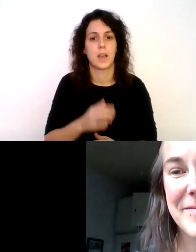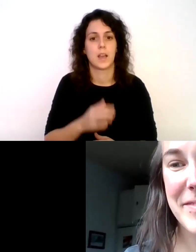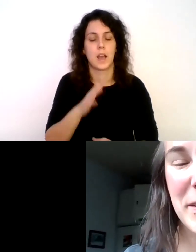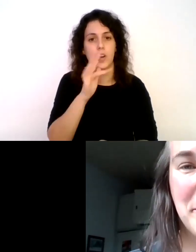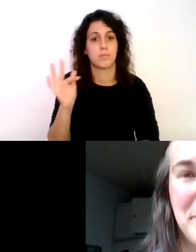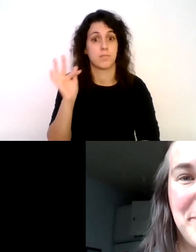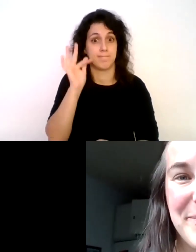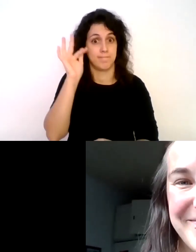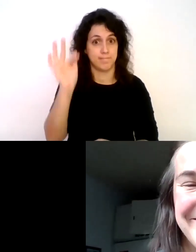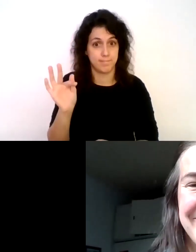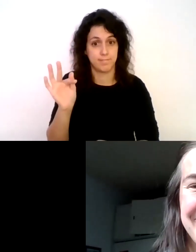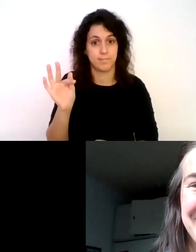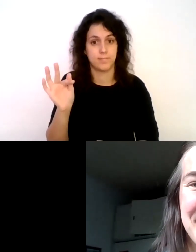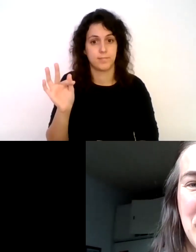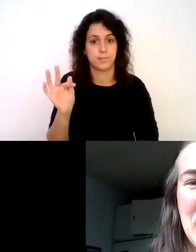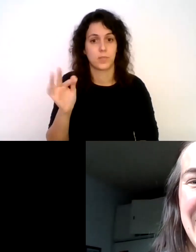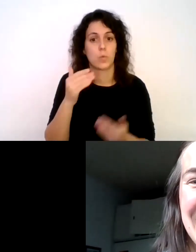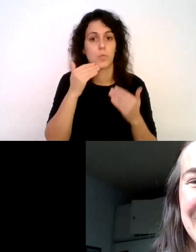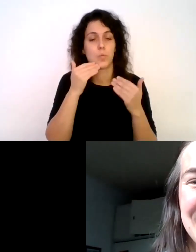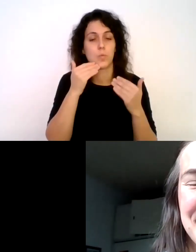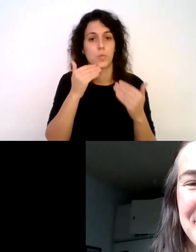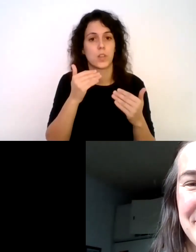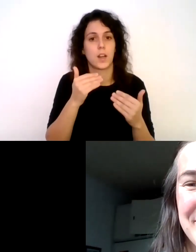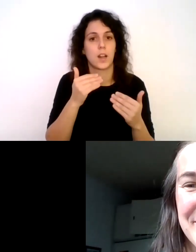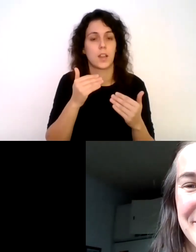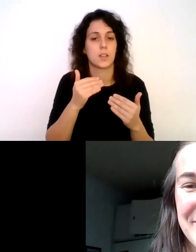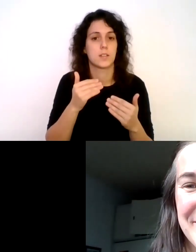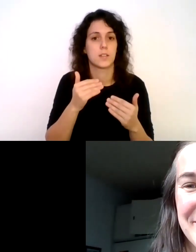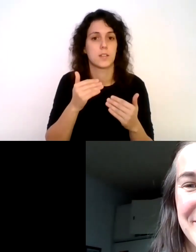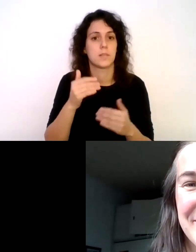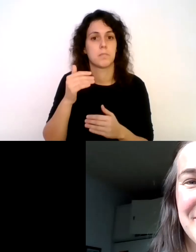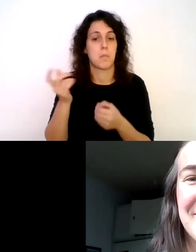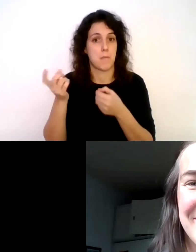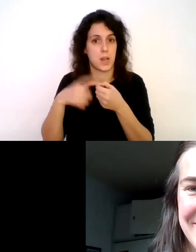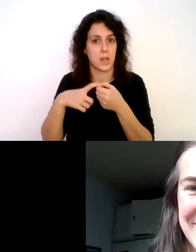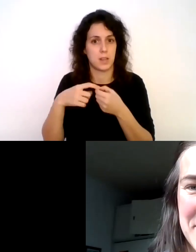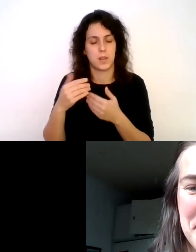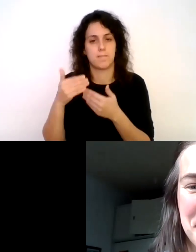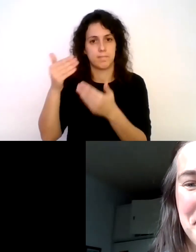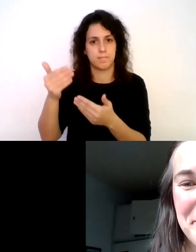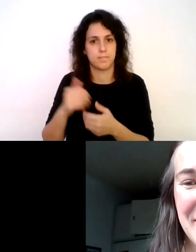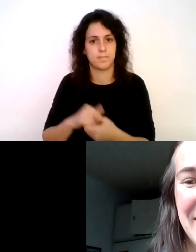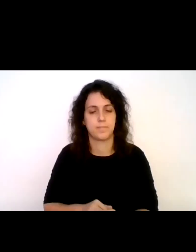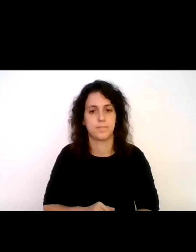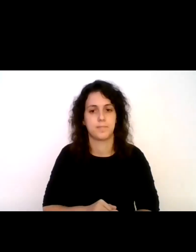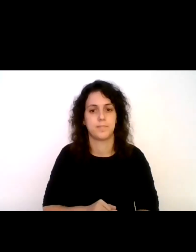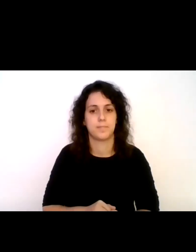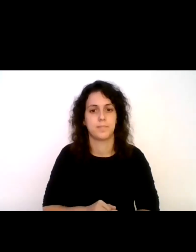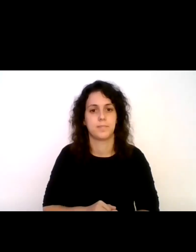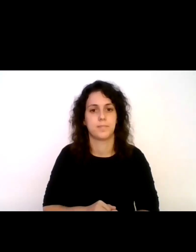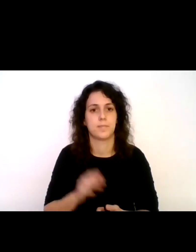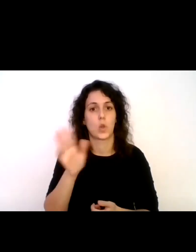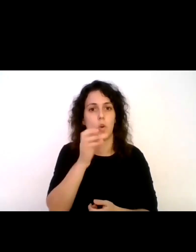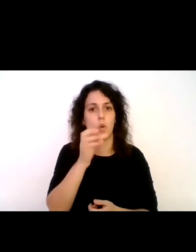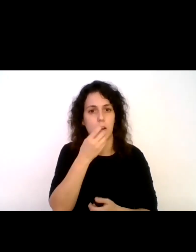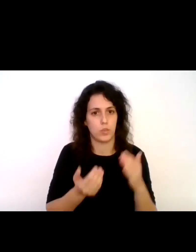ella muchas gracias por tu presencia y adelante hola